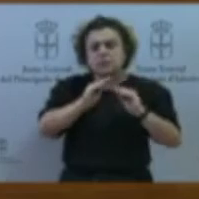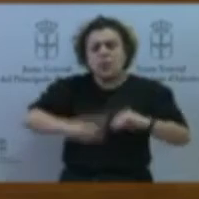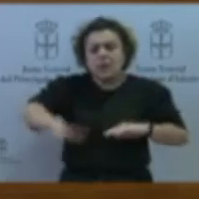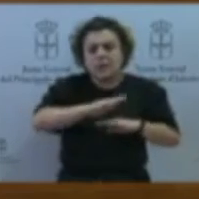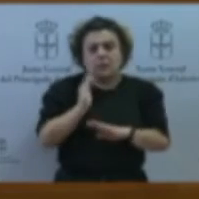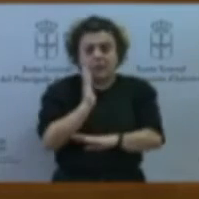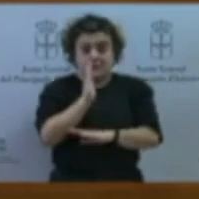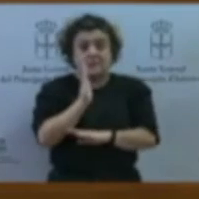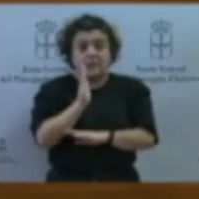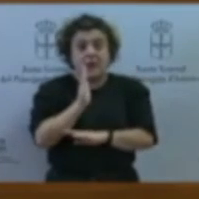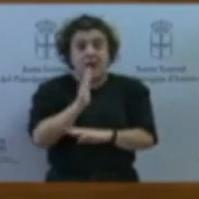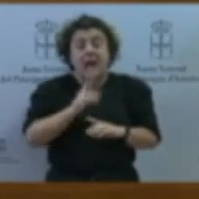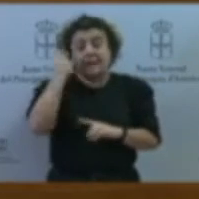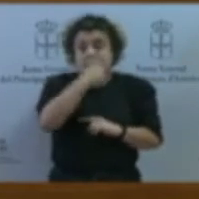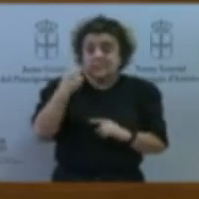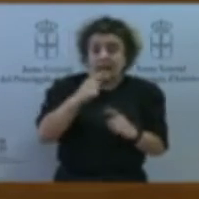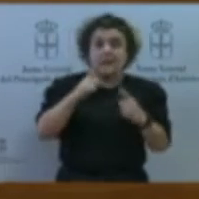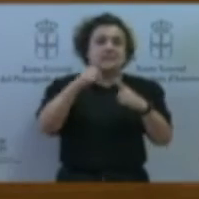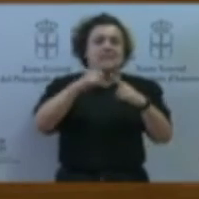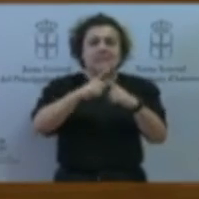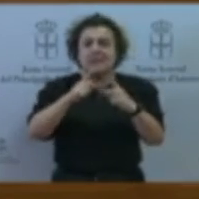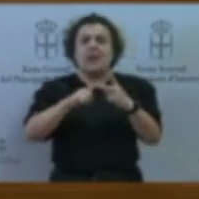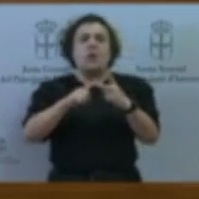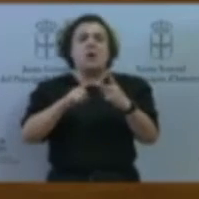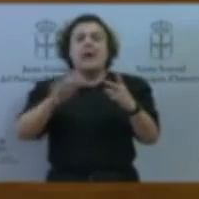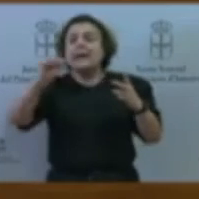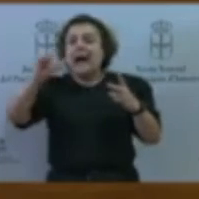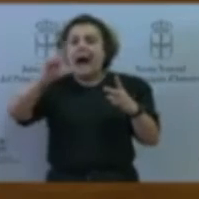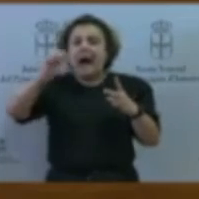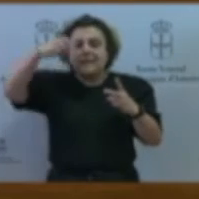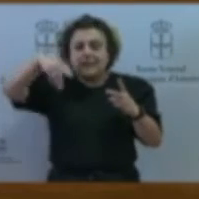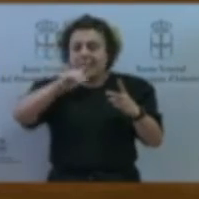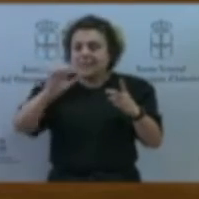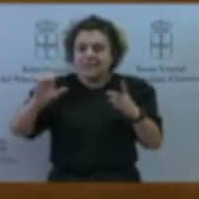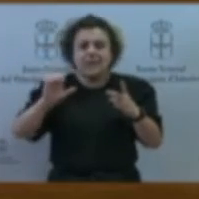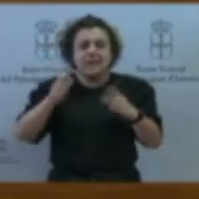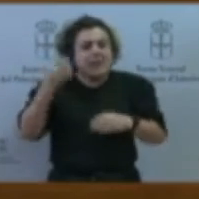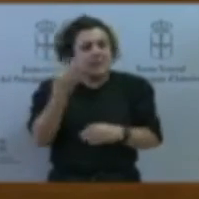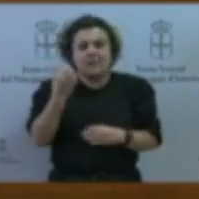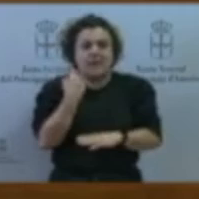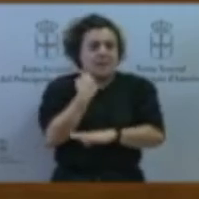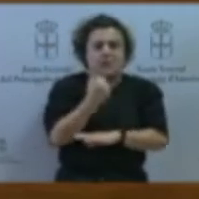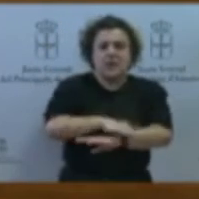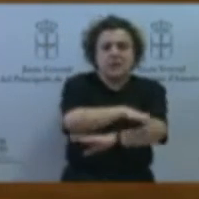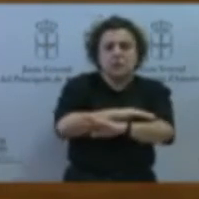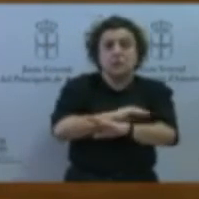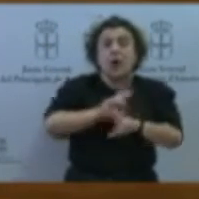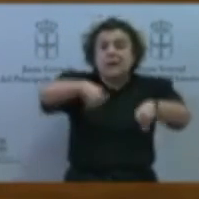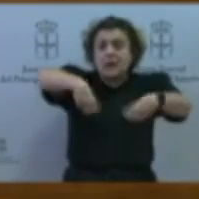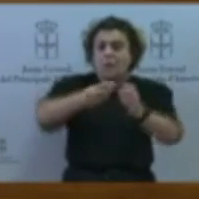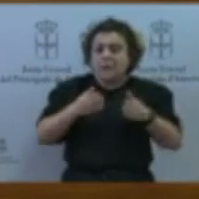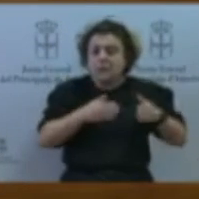en Allande. Creemos también que el Estado tiene que apoyar la recuperación de todas las vías alternativas que se han podido dañar también con esta pandemia, con